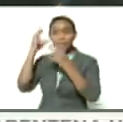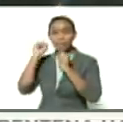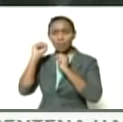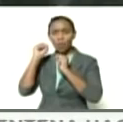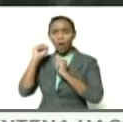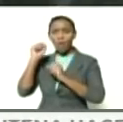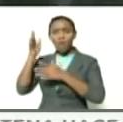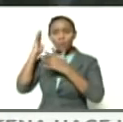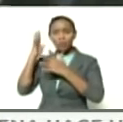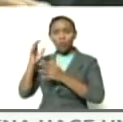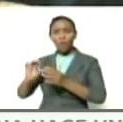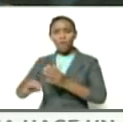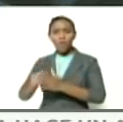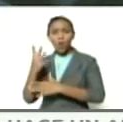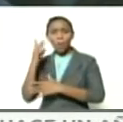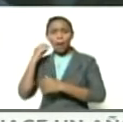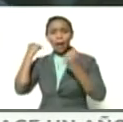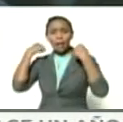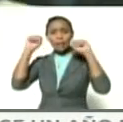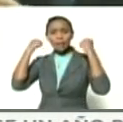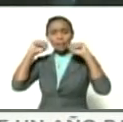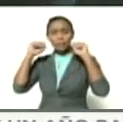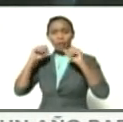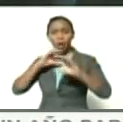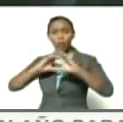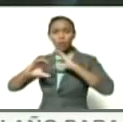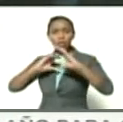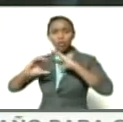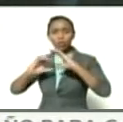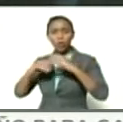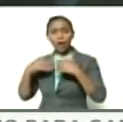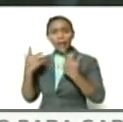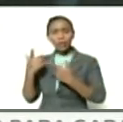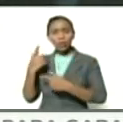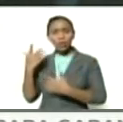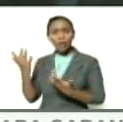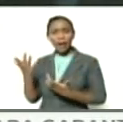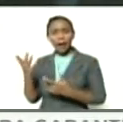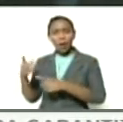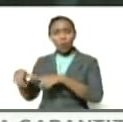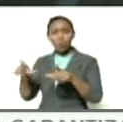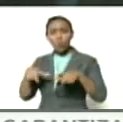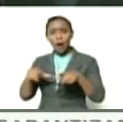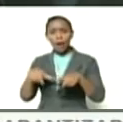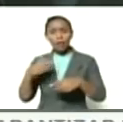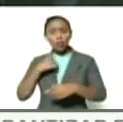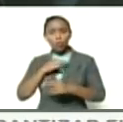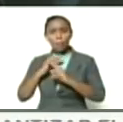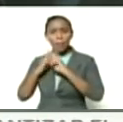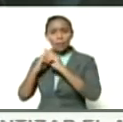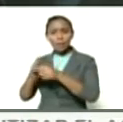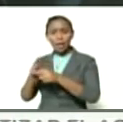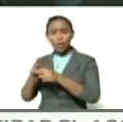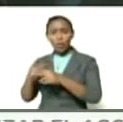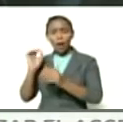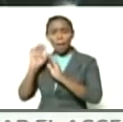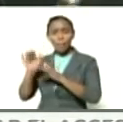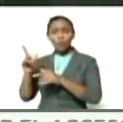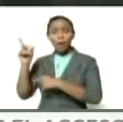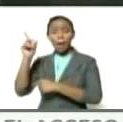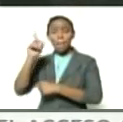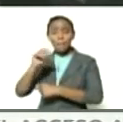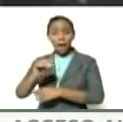es fundamental para el ejercicio de la comunicación de hecho desde nuestros espacios hemos prestado todo el apoyo también